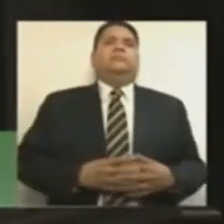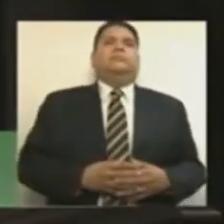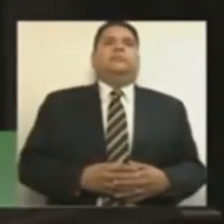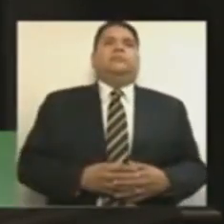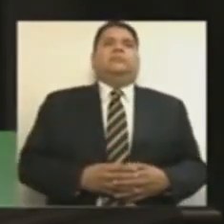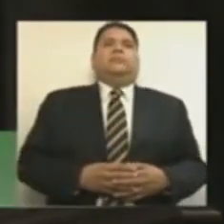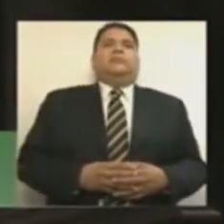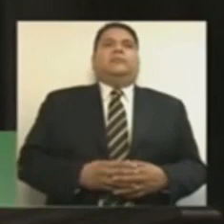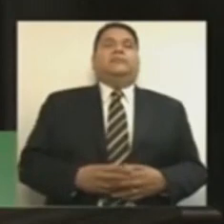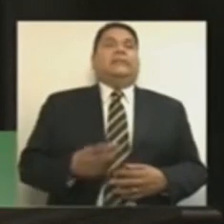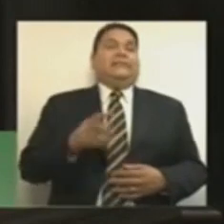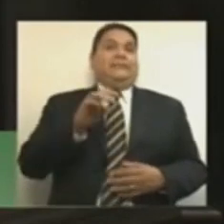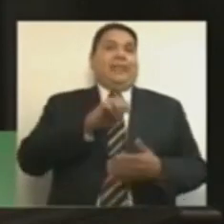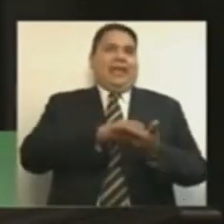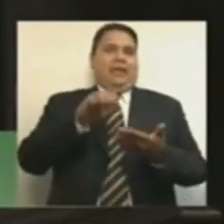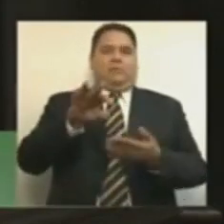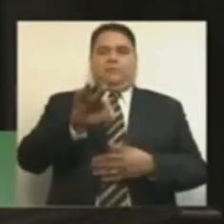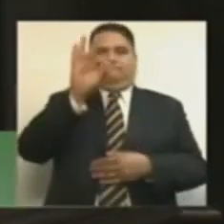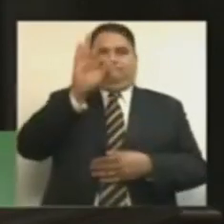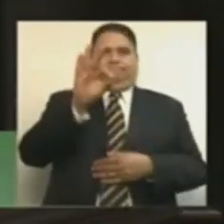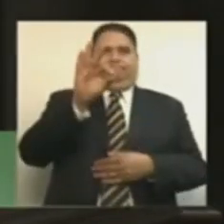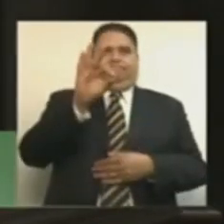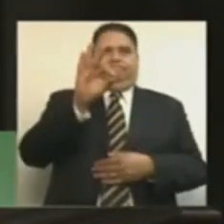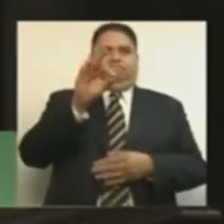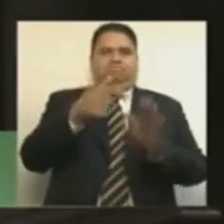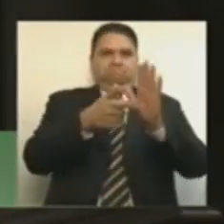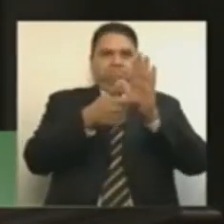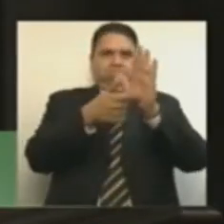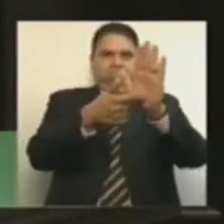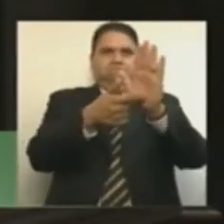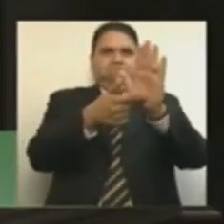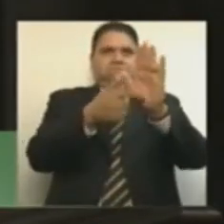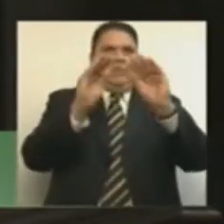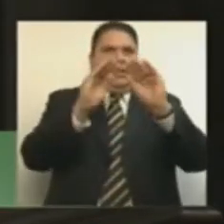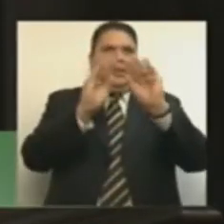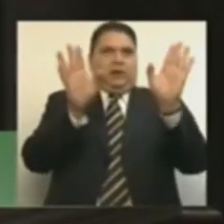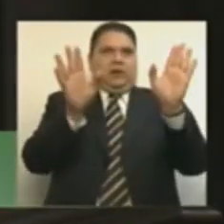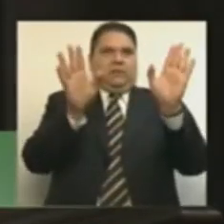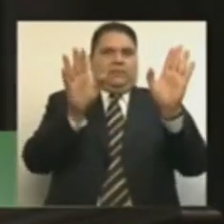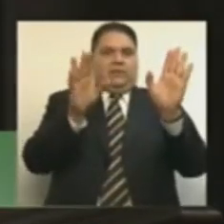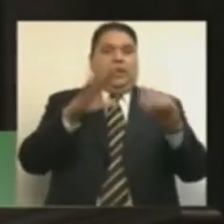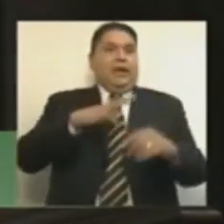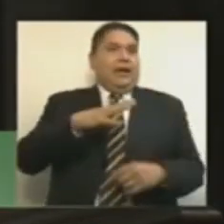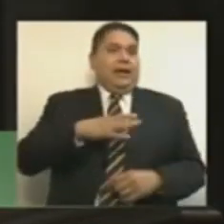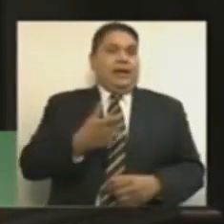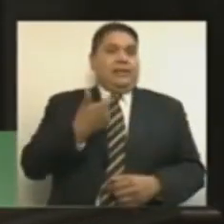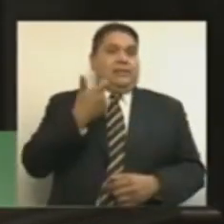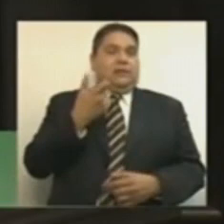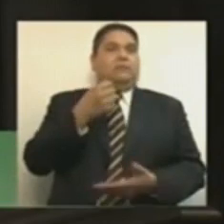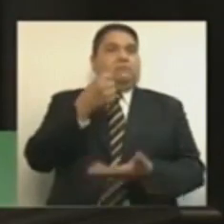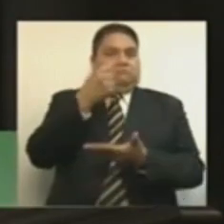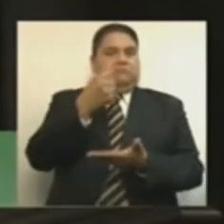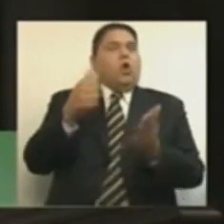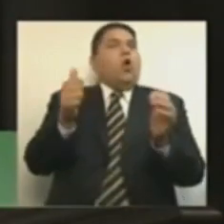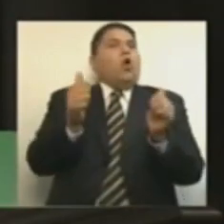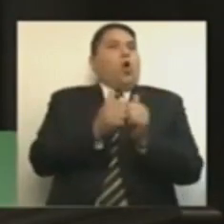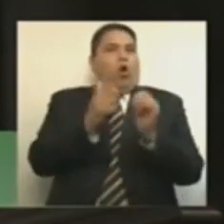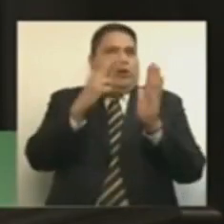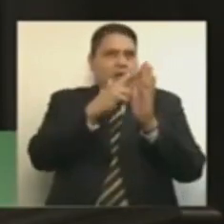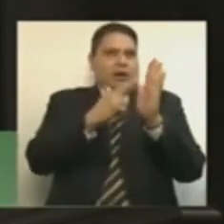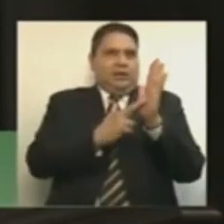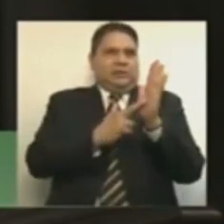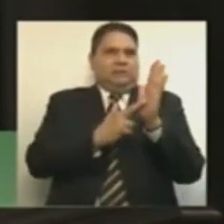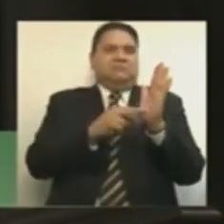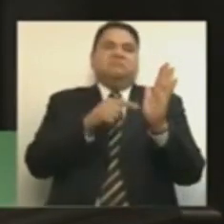Espero que con este ejemplo quede claro que aún con un fideicomiso normado se puede hacer